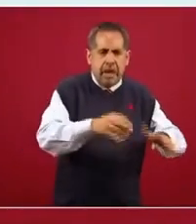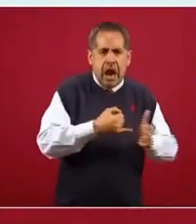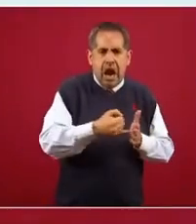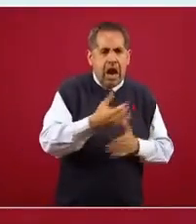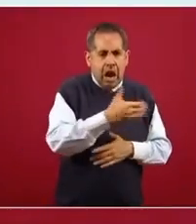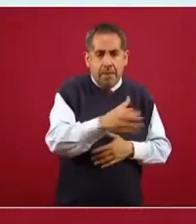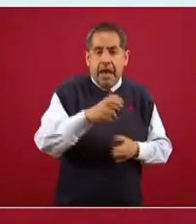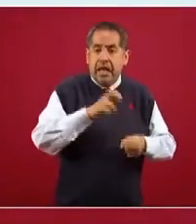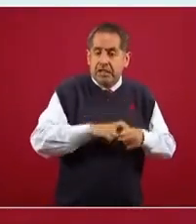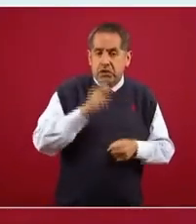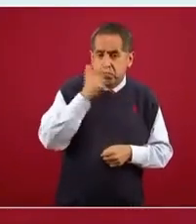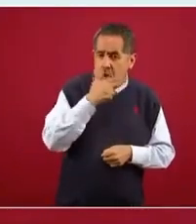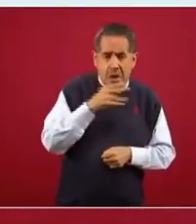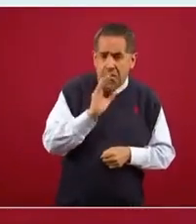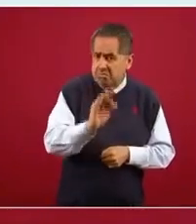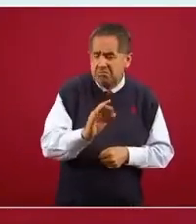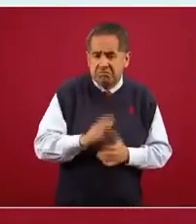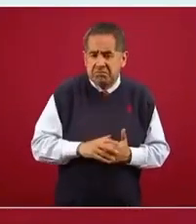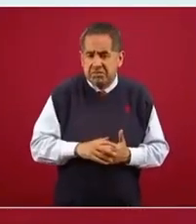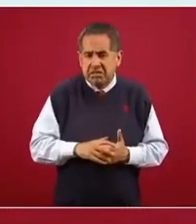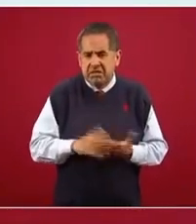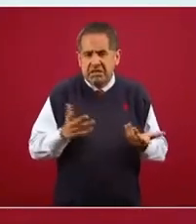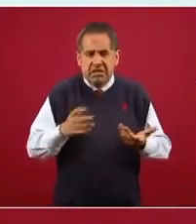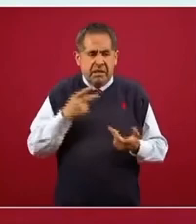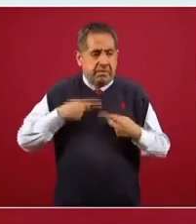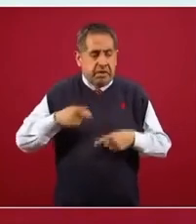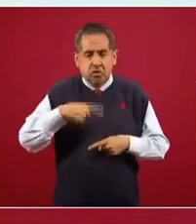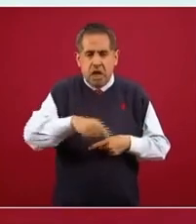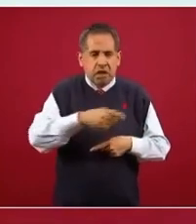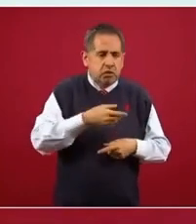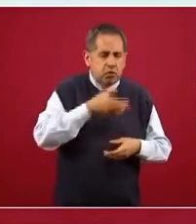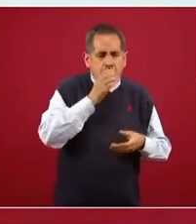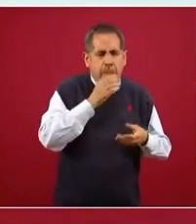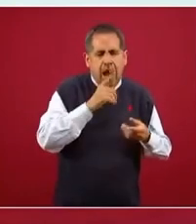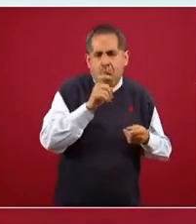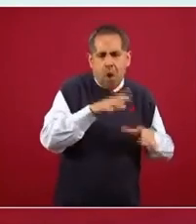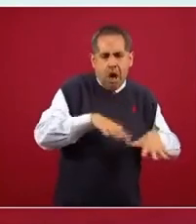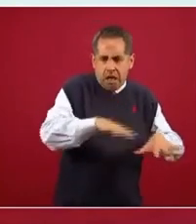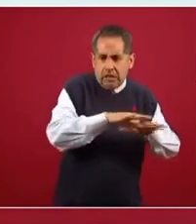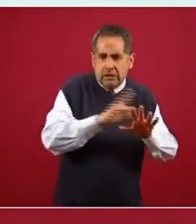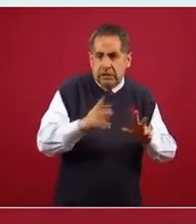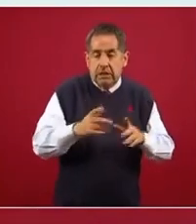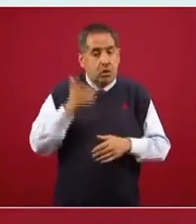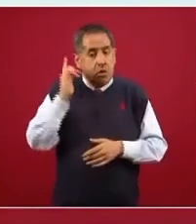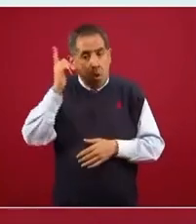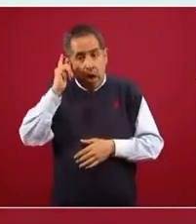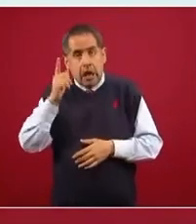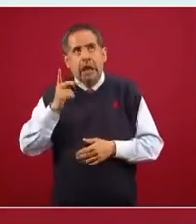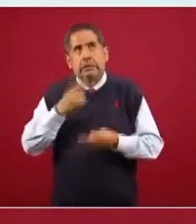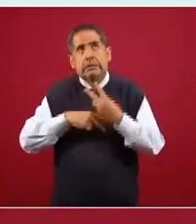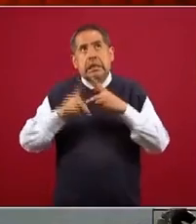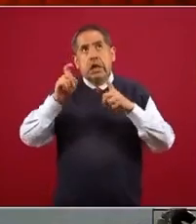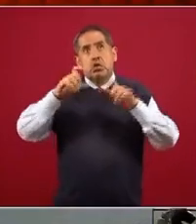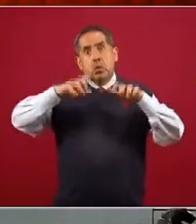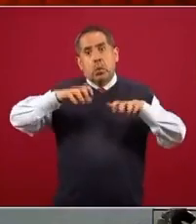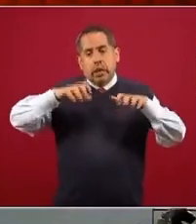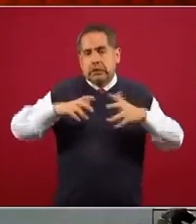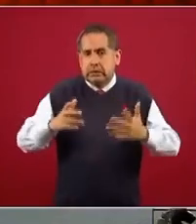agricultores de Chihuahua y de la gente que toma y también esperando agua de lluvias.